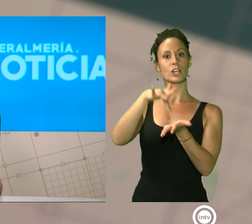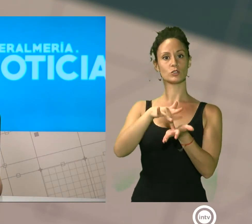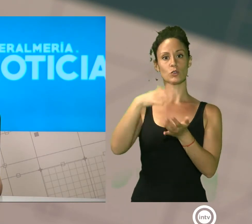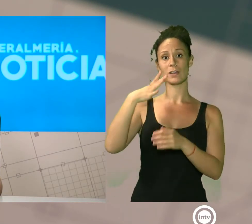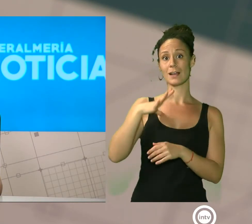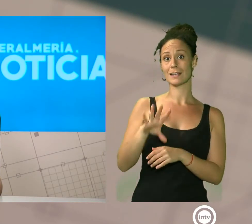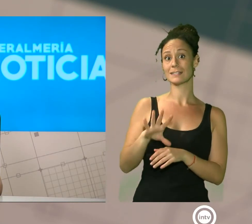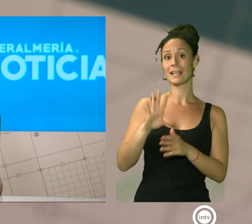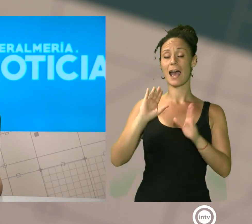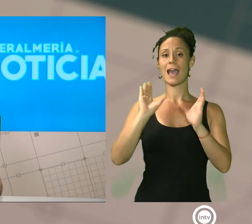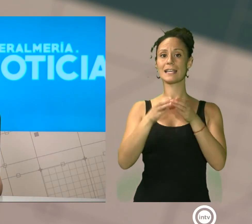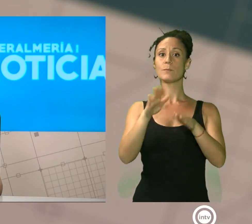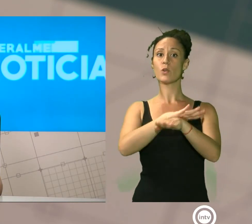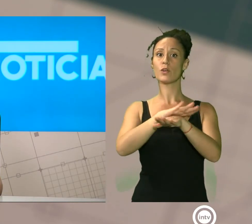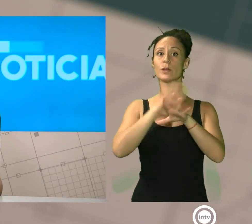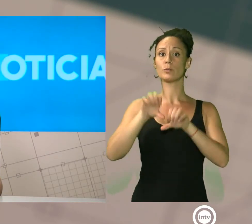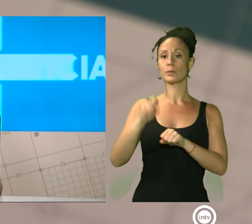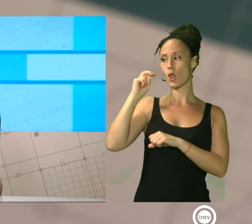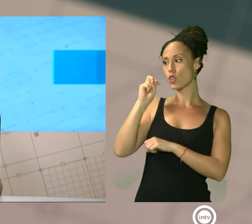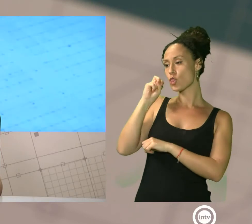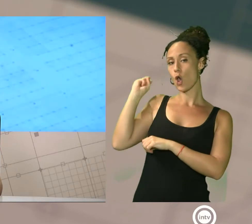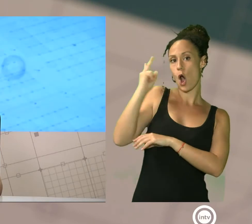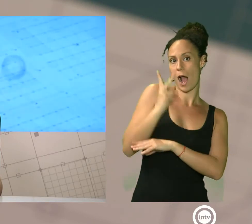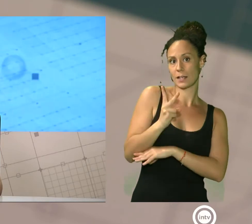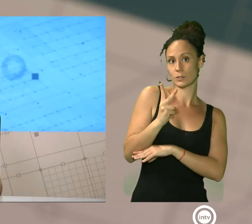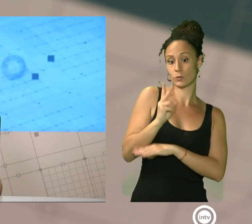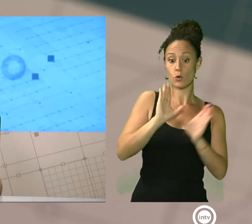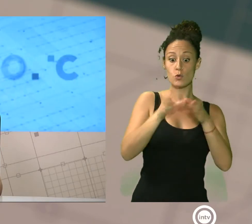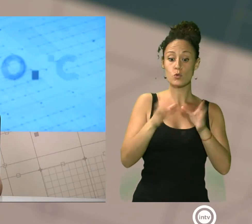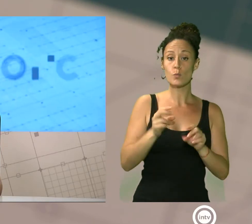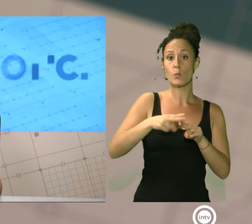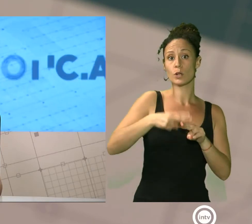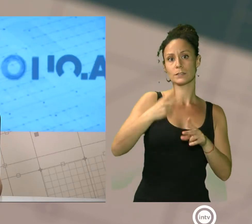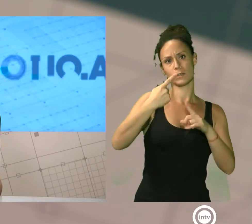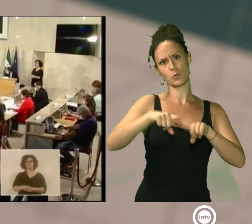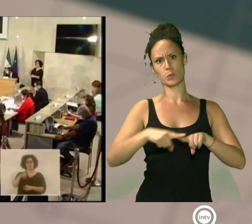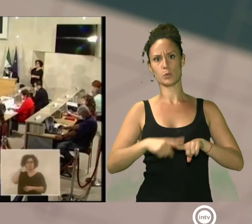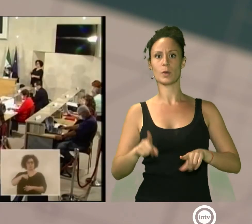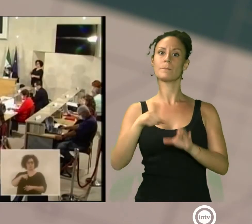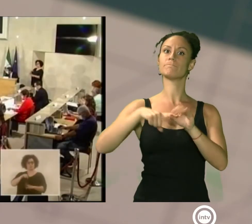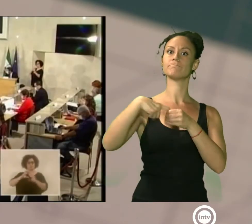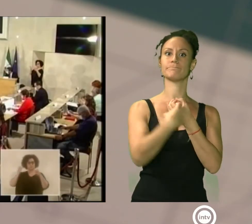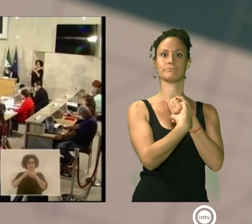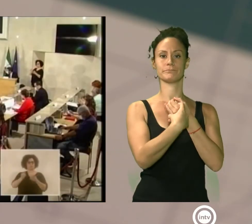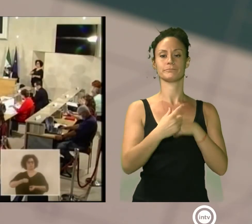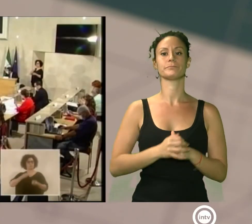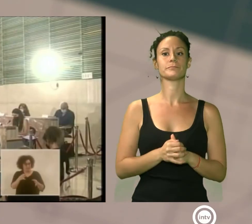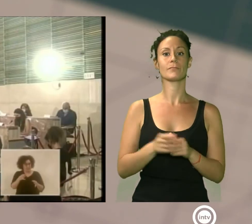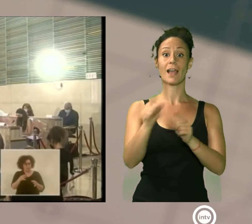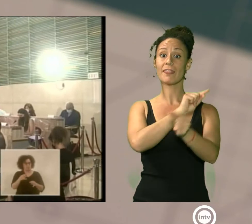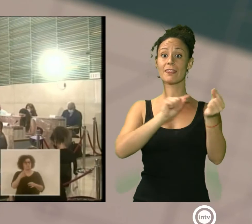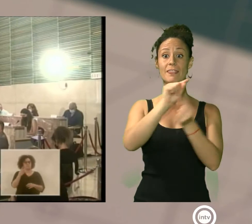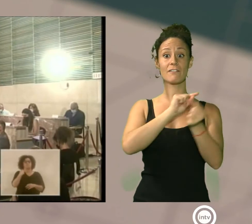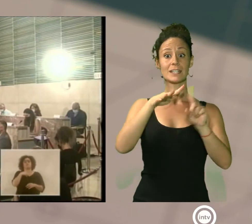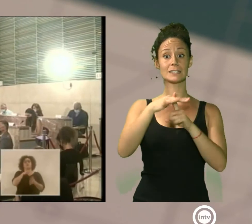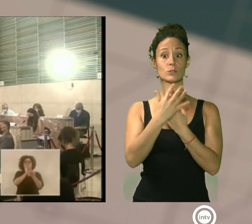el Ecuador de la Corporación, donde intervinieron los diferentes grupos con representación del Pleno. Durante este debate del Estado de la